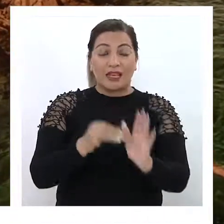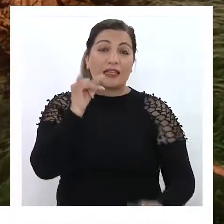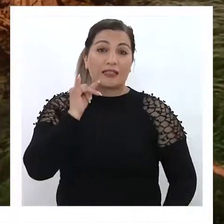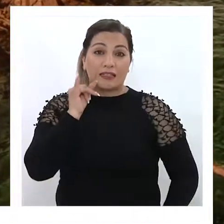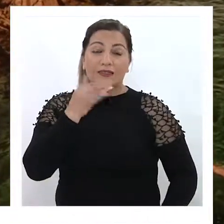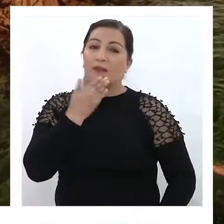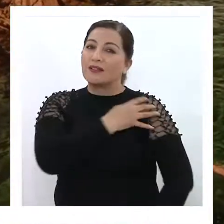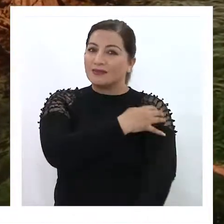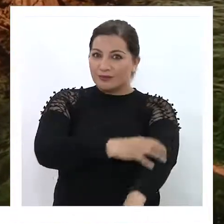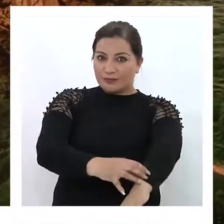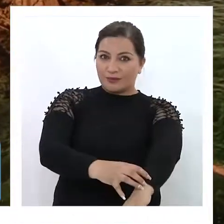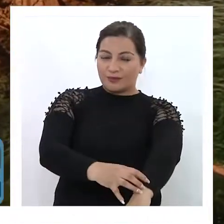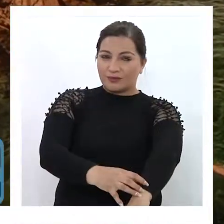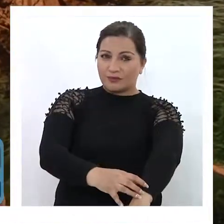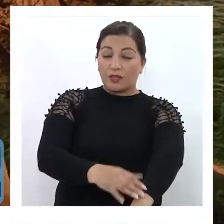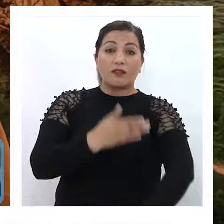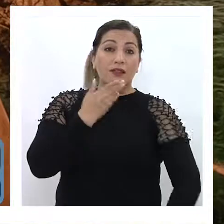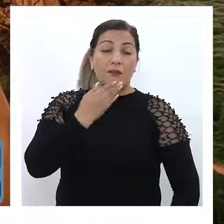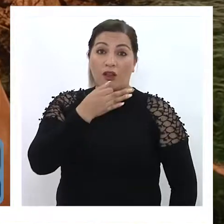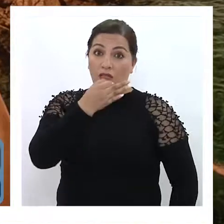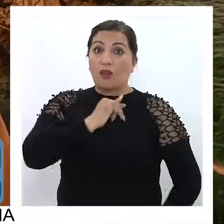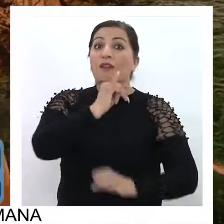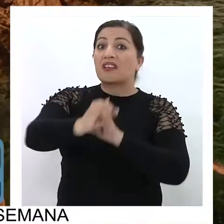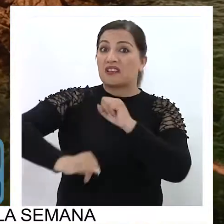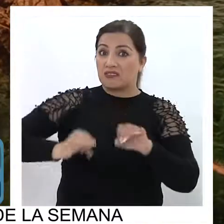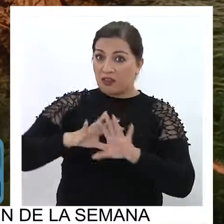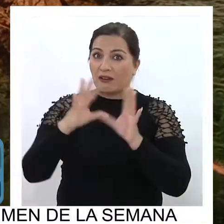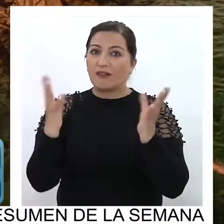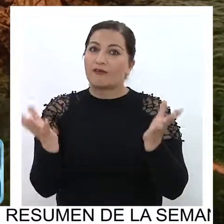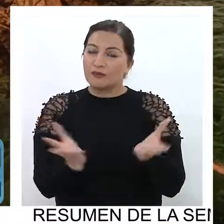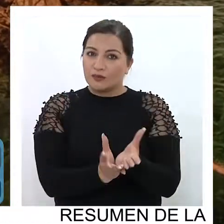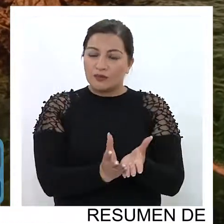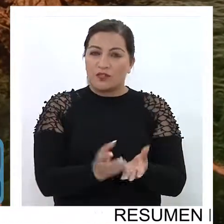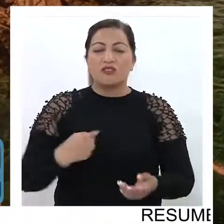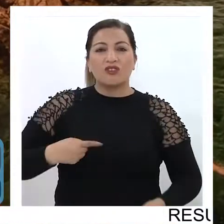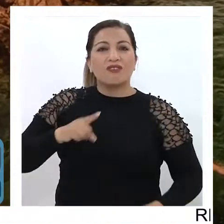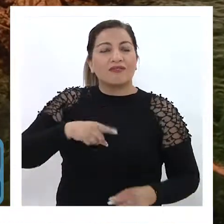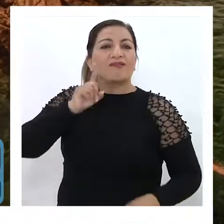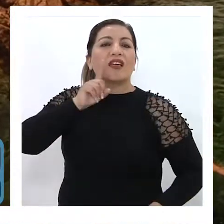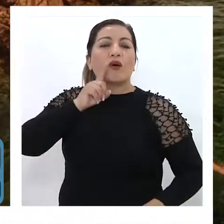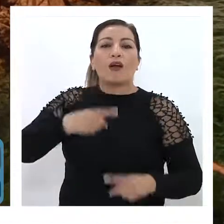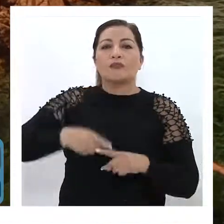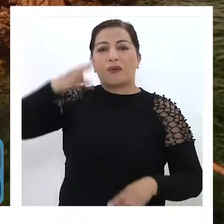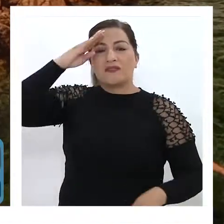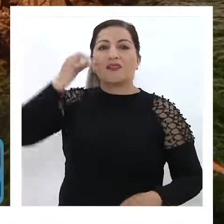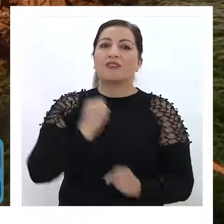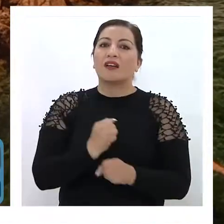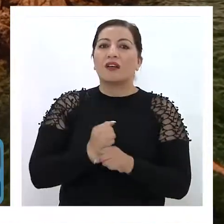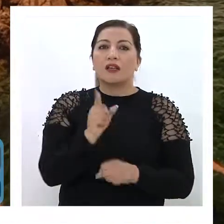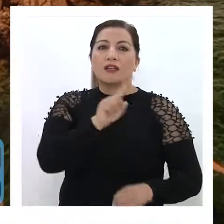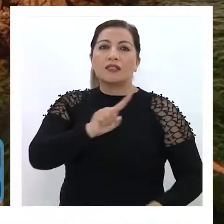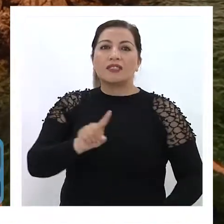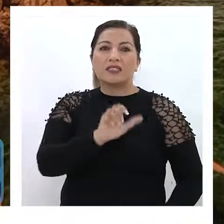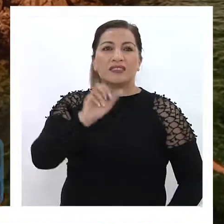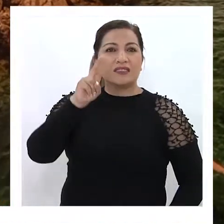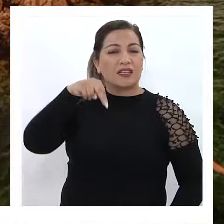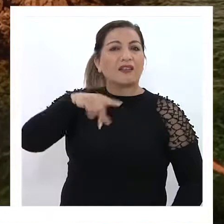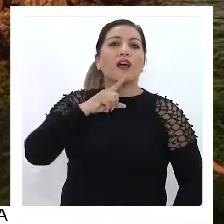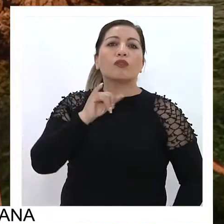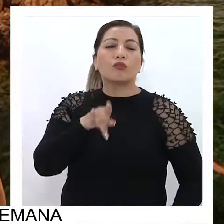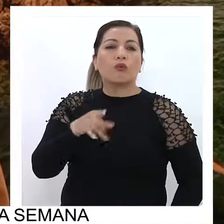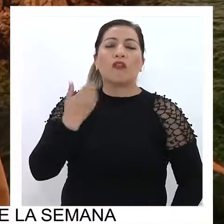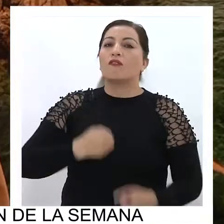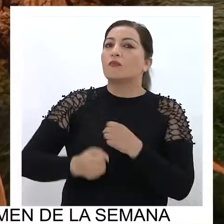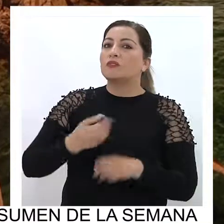local y a nivel nacional y, por qué no decir, a nivel internacional. Tuve la experiencia de trabajar con Cernadura el año pasado y pude